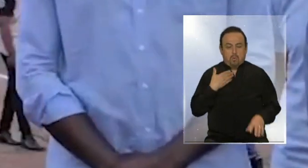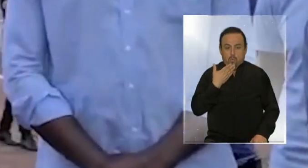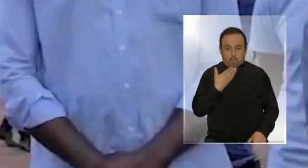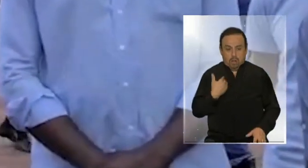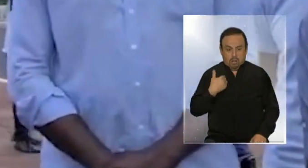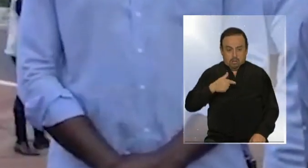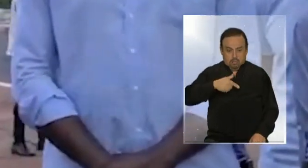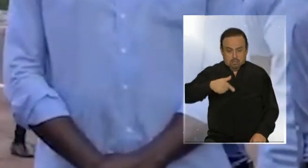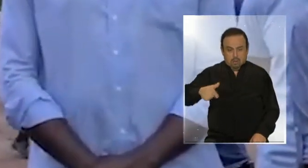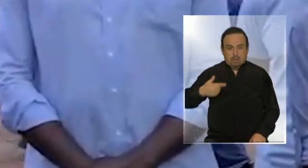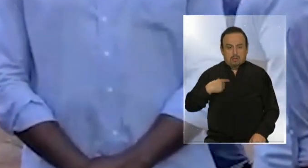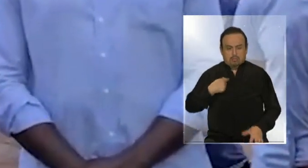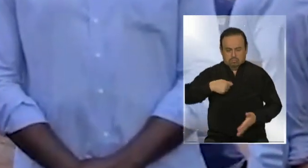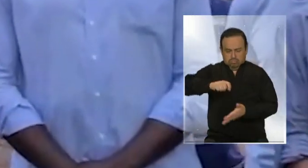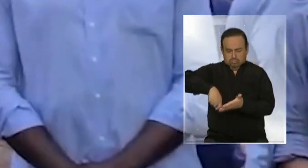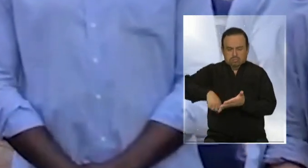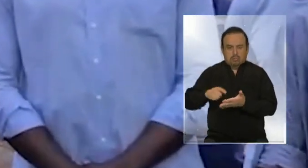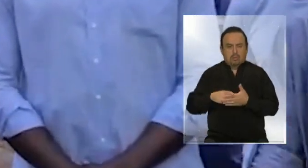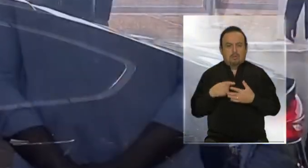haga será por el bien de Brasil.